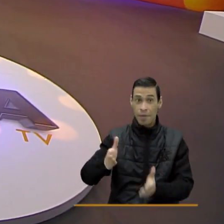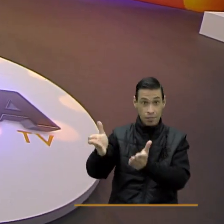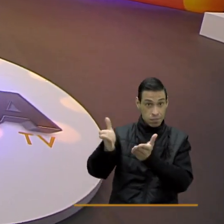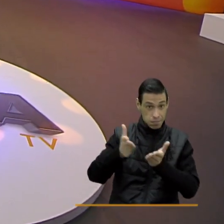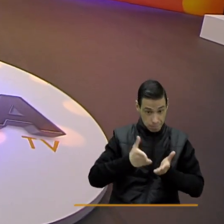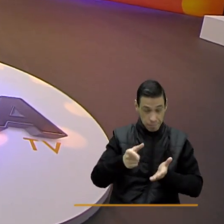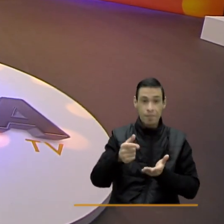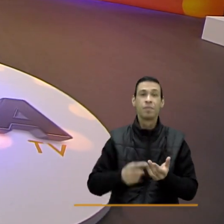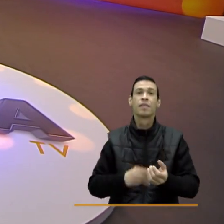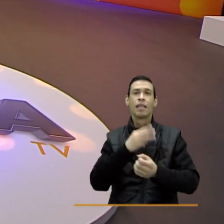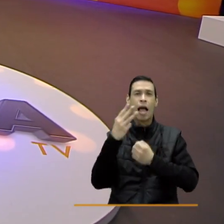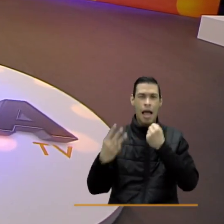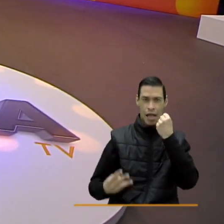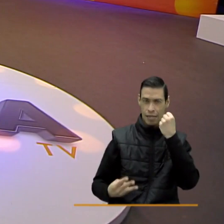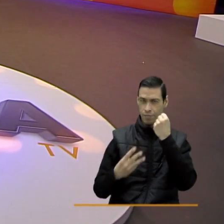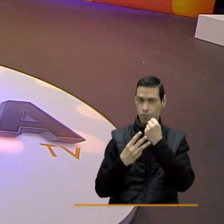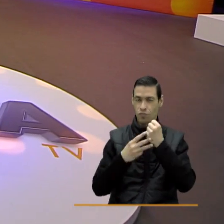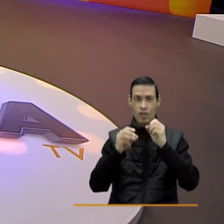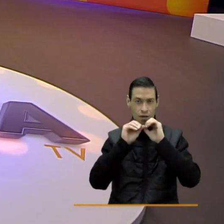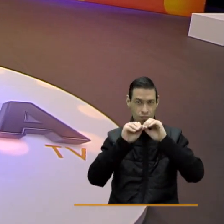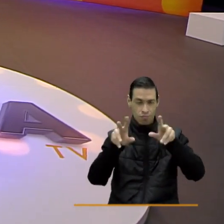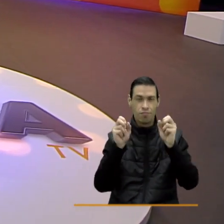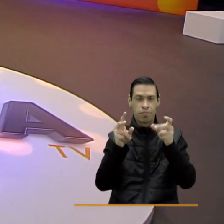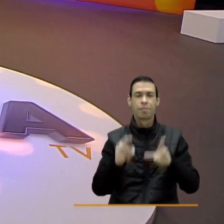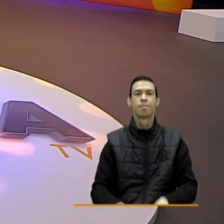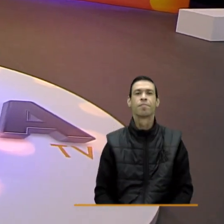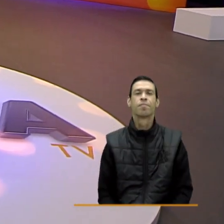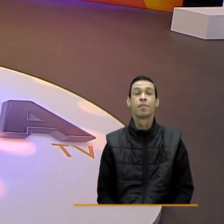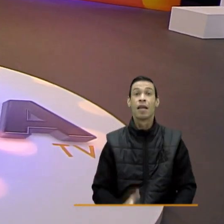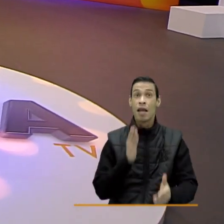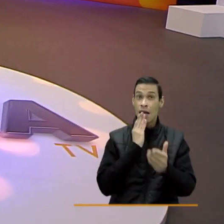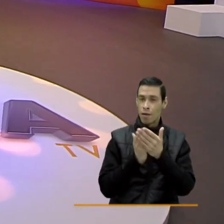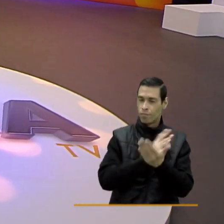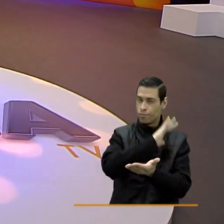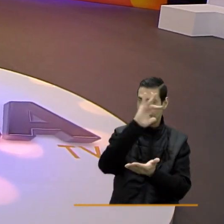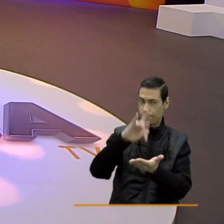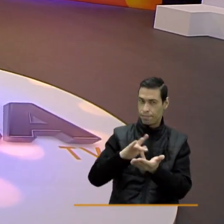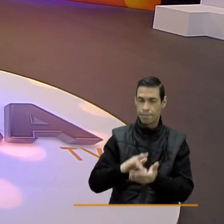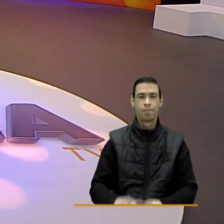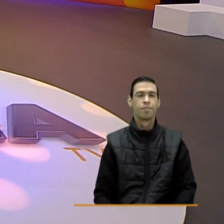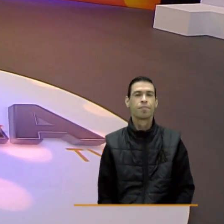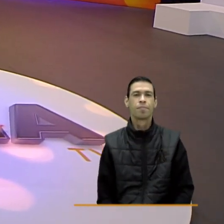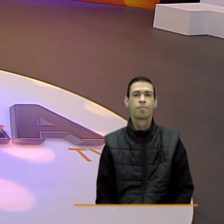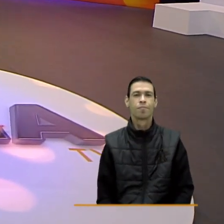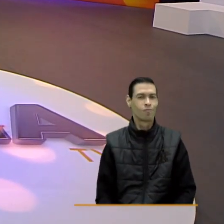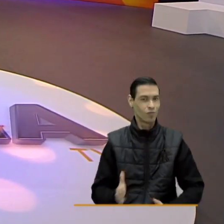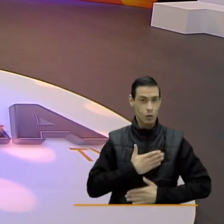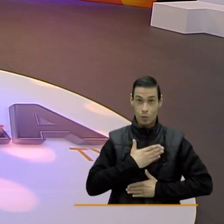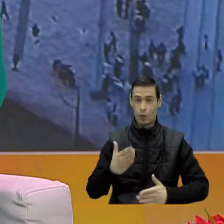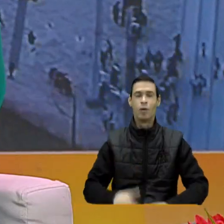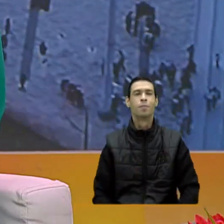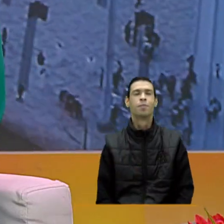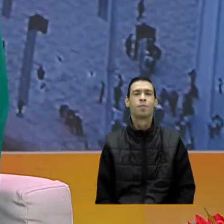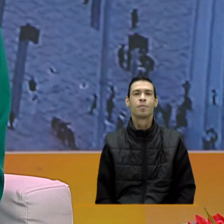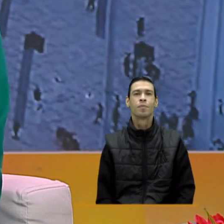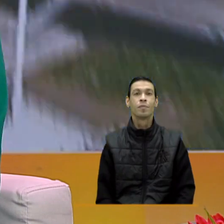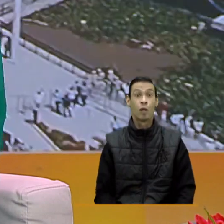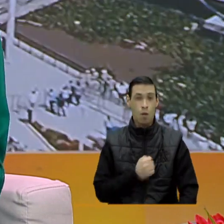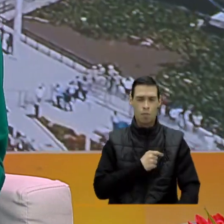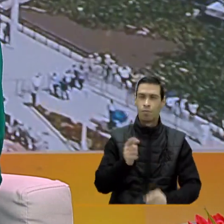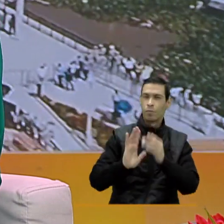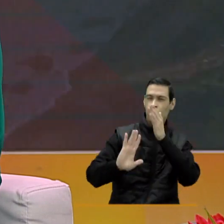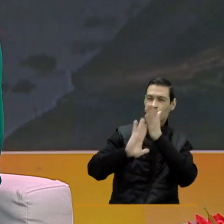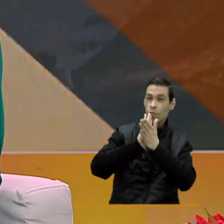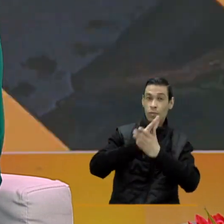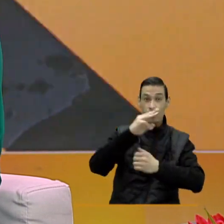programa SENA al Aire TV. ¿Cómo está? Siéntate. Gracias. Muchas gracias por acompañarnos hoy. Bueno, con gusto. Jaime, cuéntanos